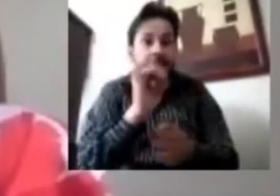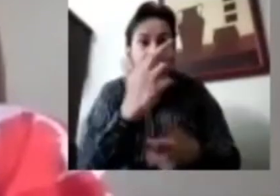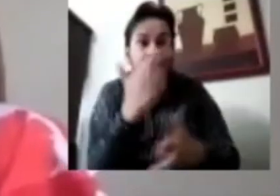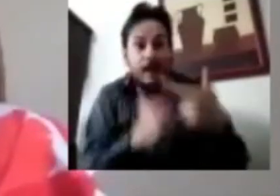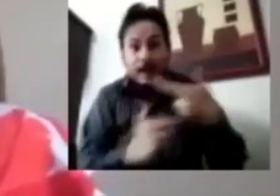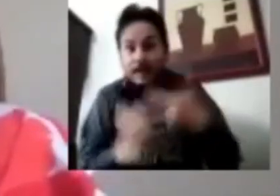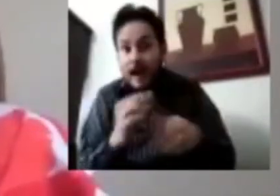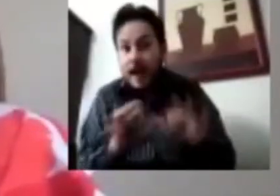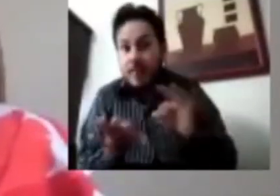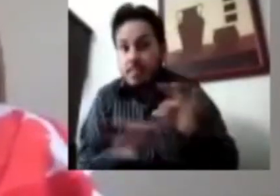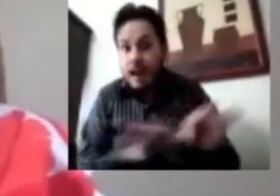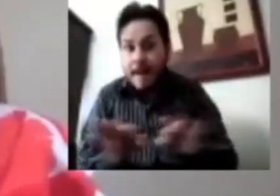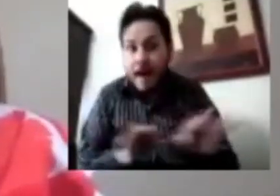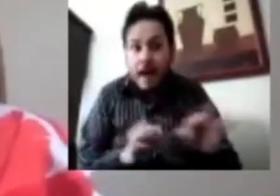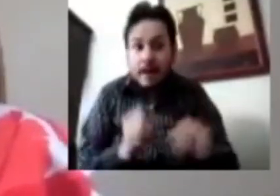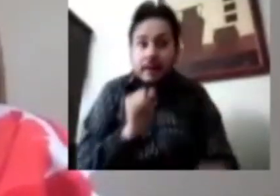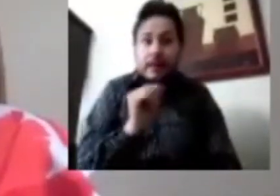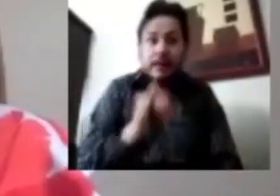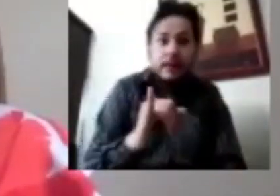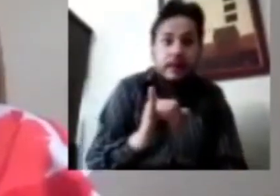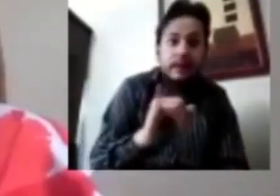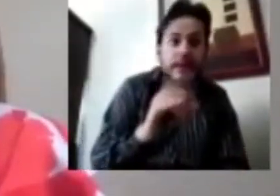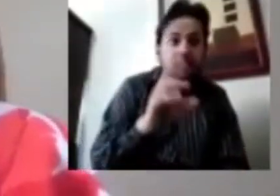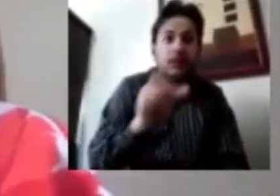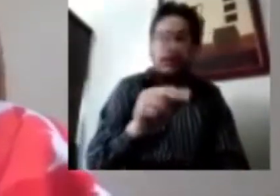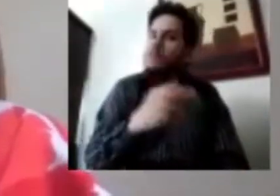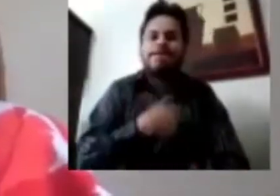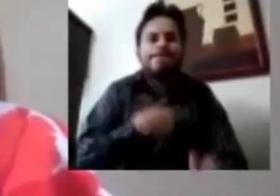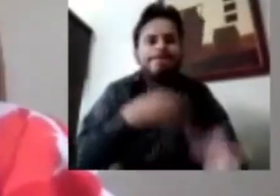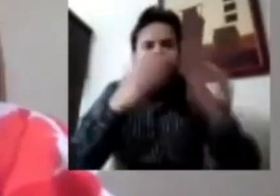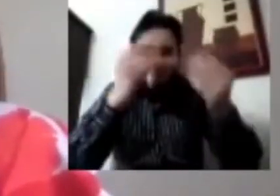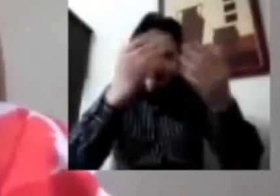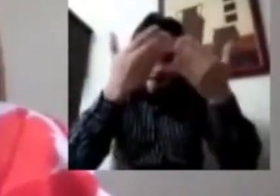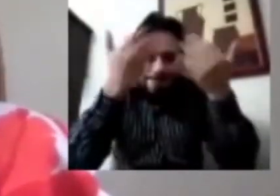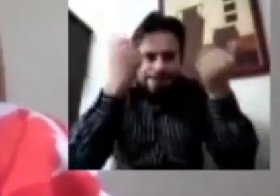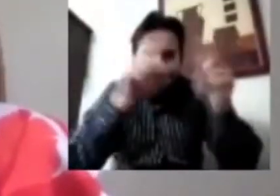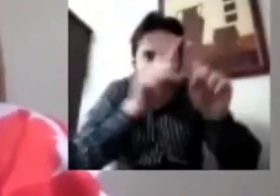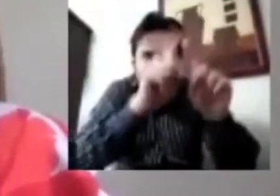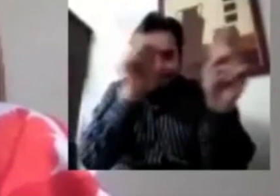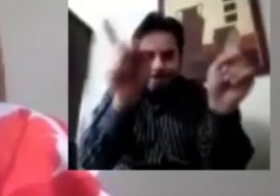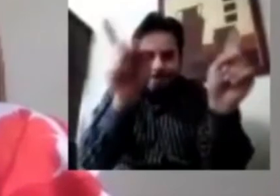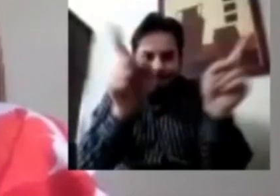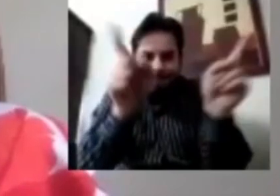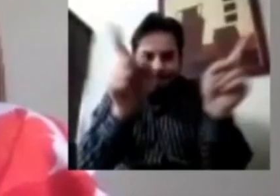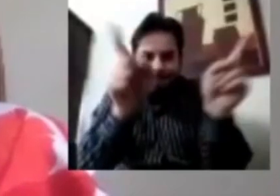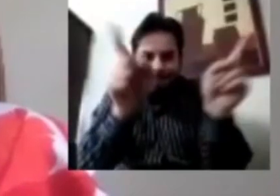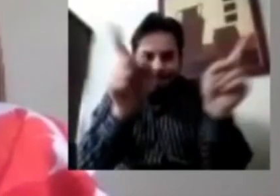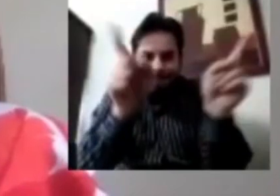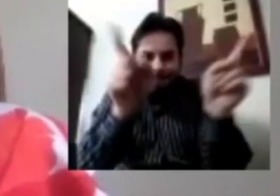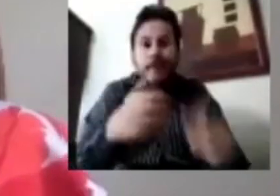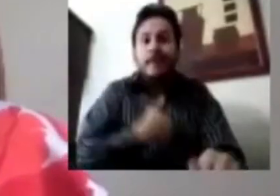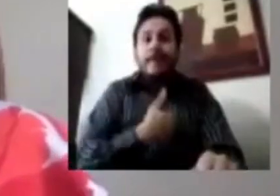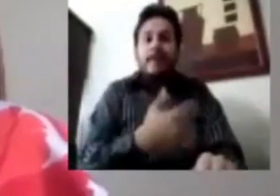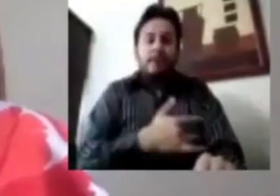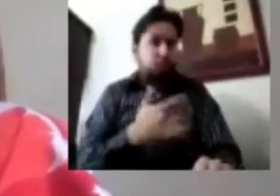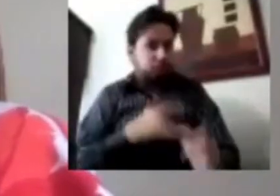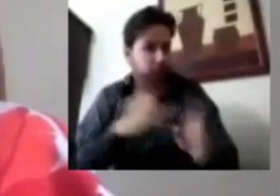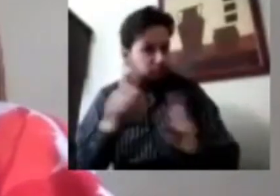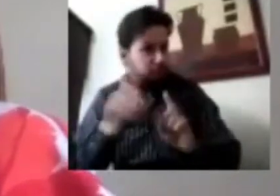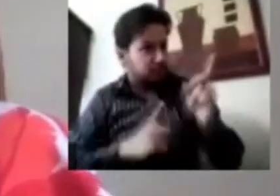consecuencias en términos de salud mental. El deterioro de la salud es una consecuencia importante de esta crisis